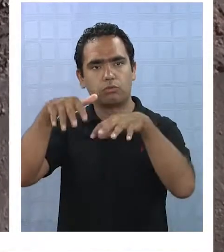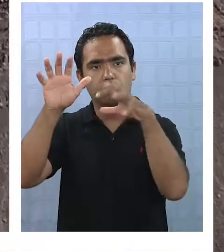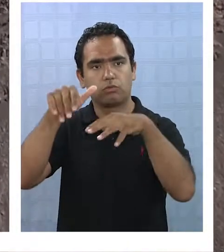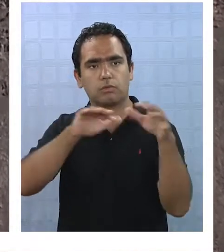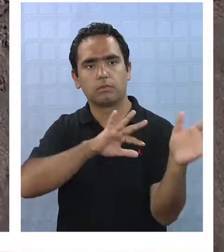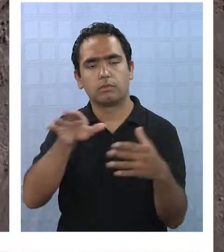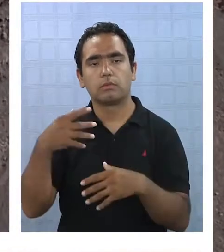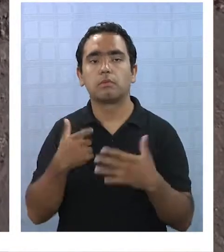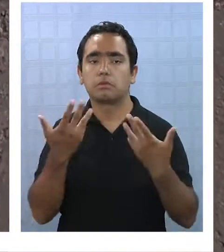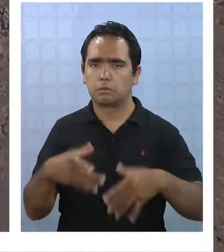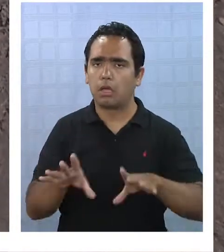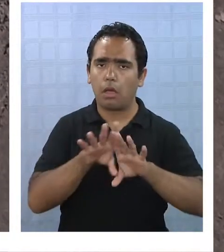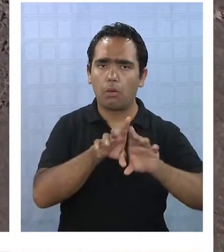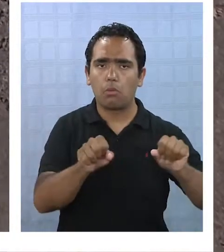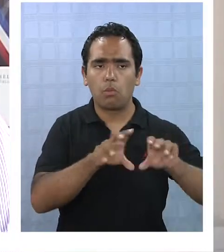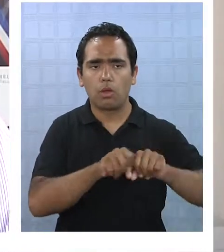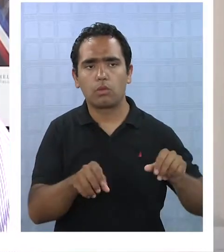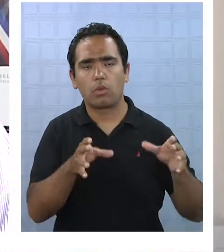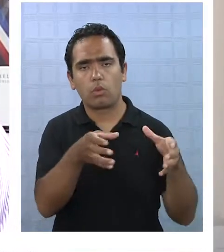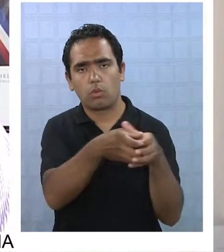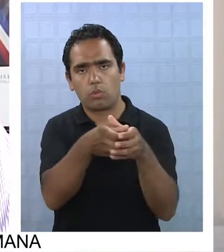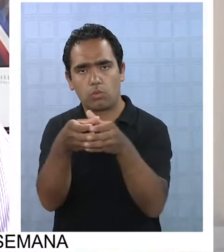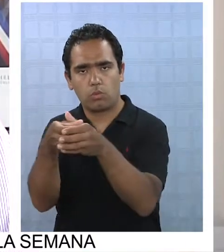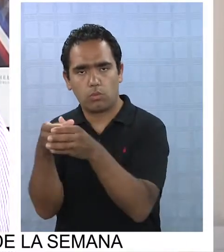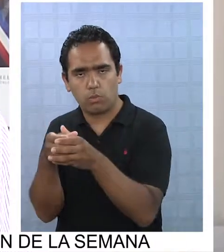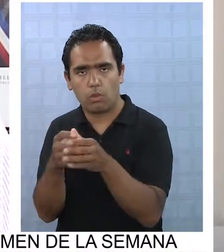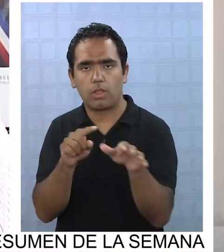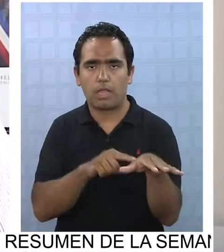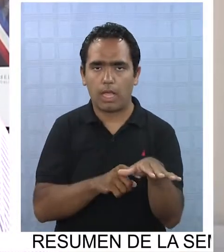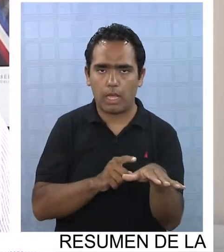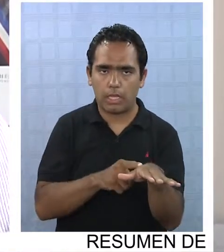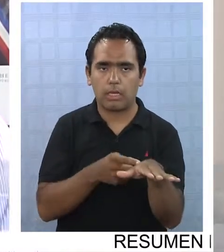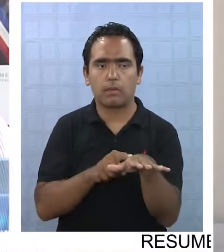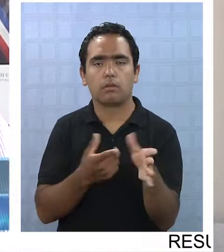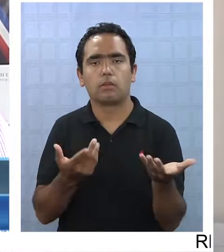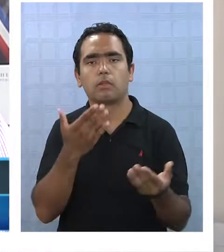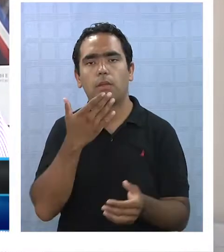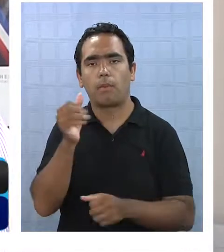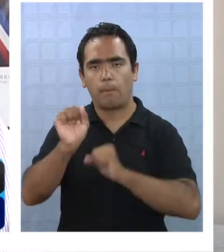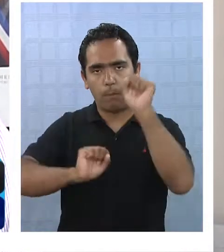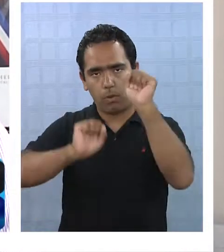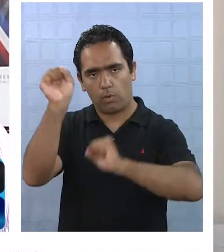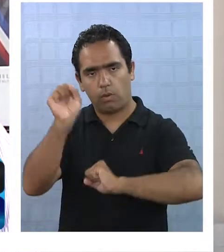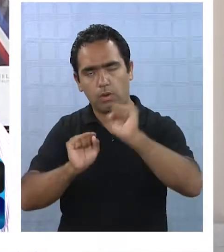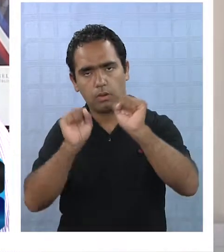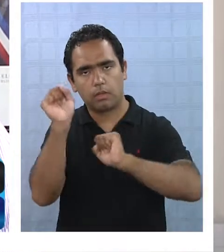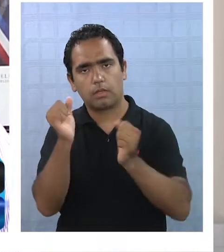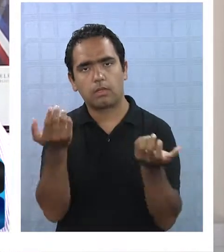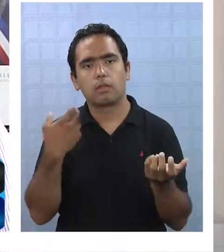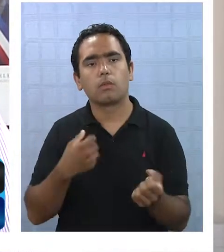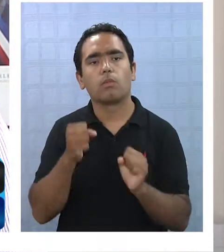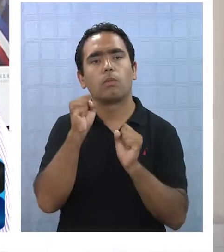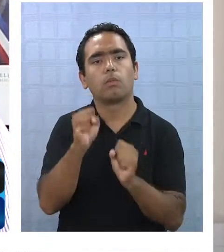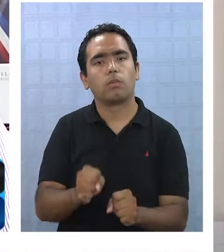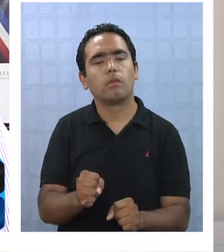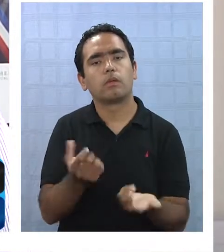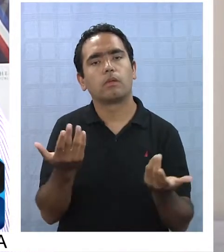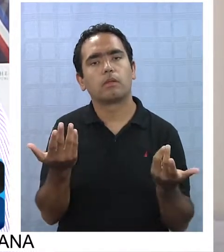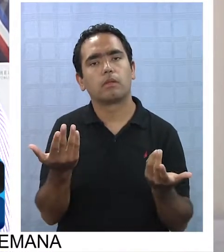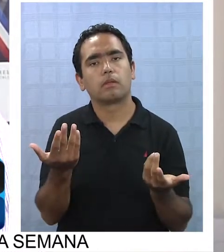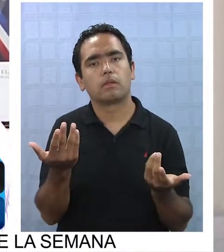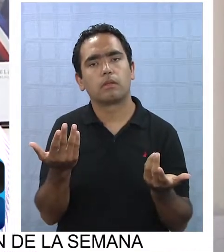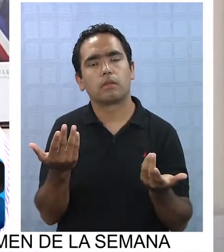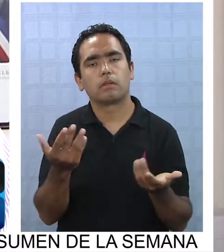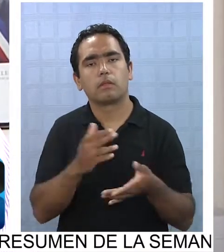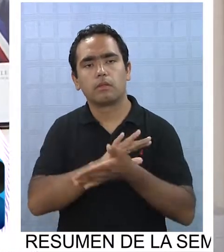realizado coordinaciones con los organismos técnicos y políticos, para poder realizar toda